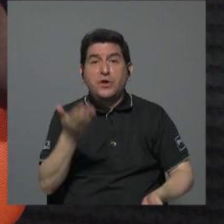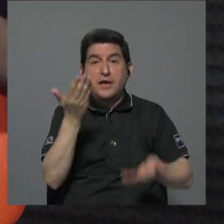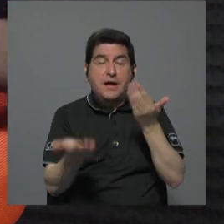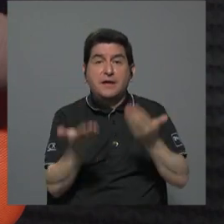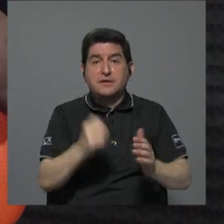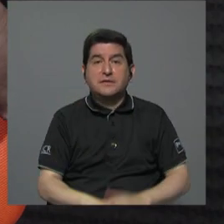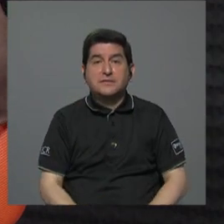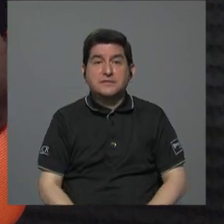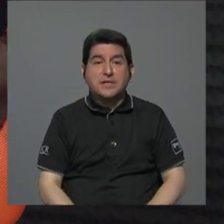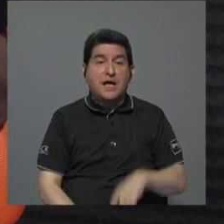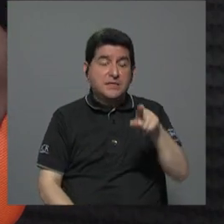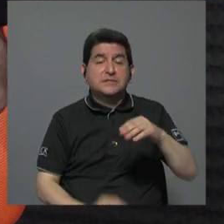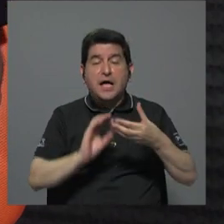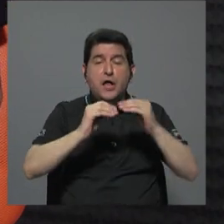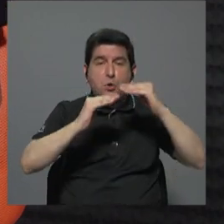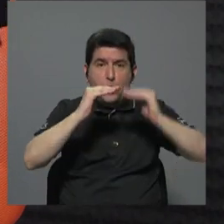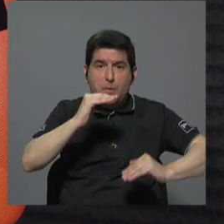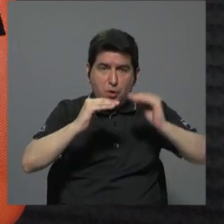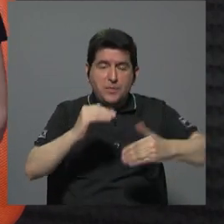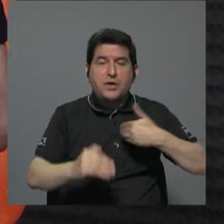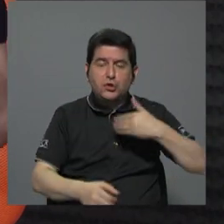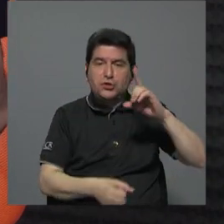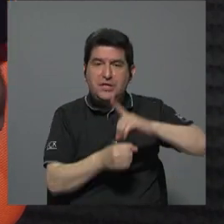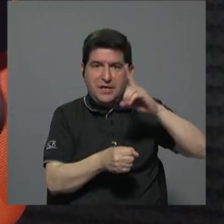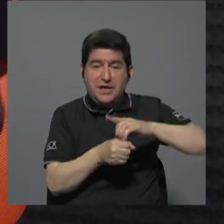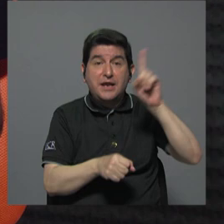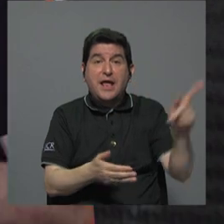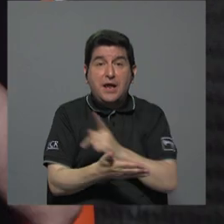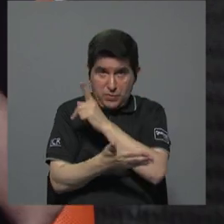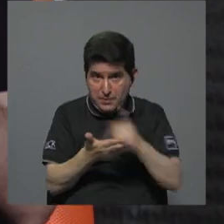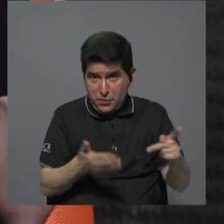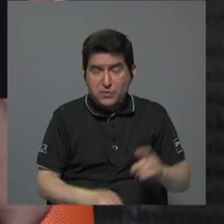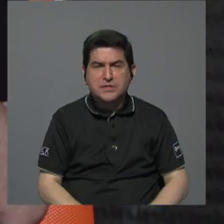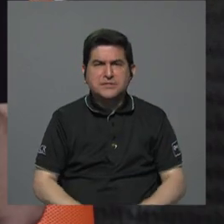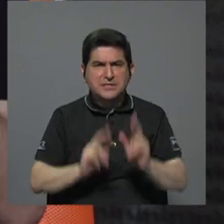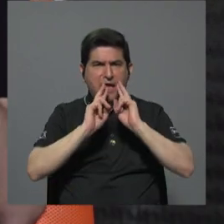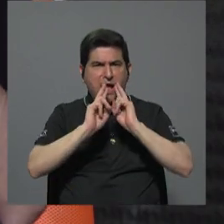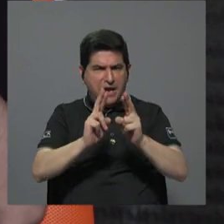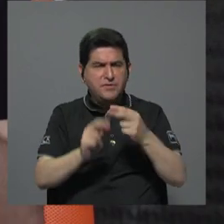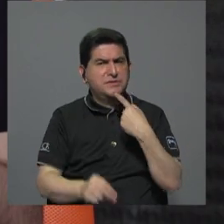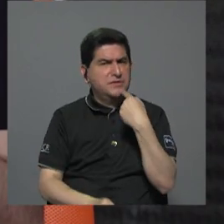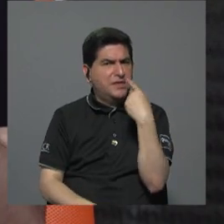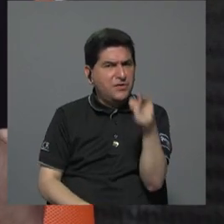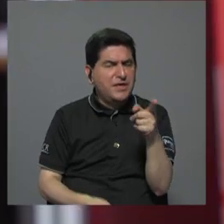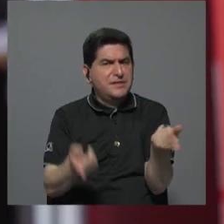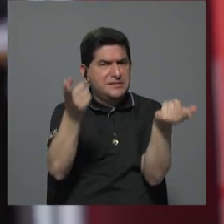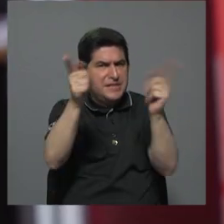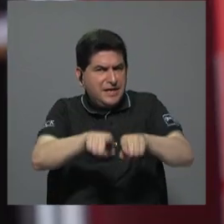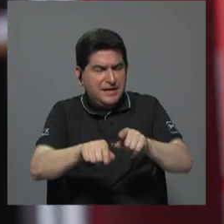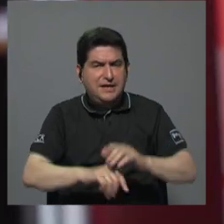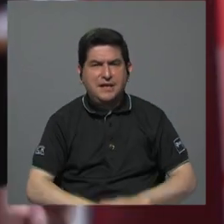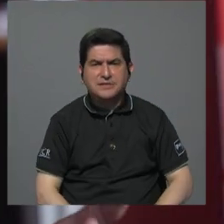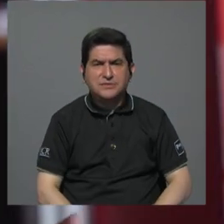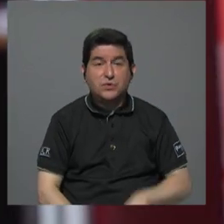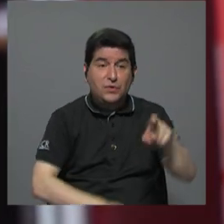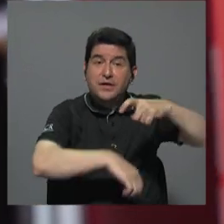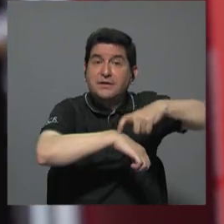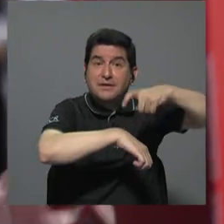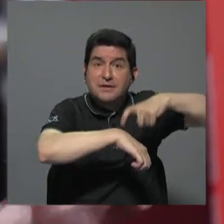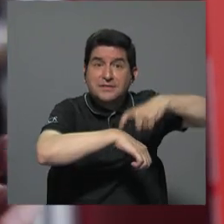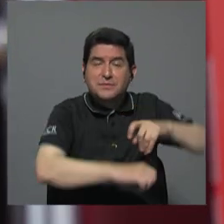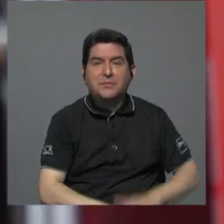una de las cifras mínimas para recibir las diputaciones de una provincia el resultado que adelanta en ese caso es que entonces